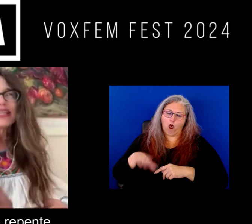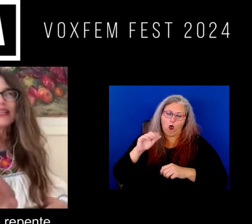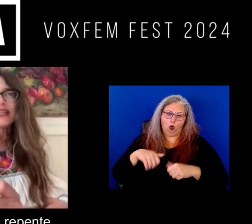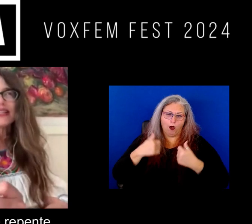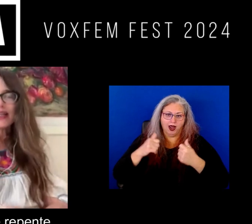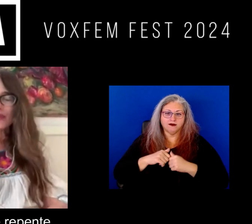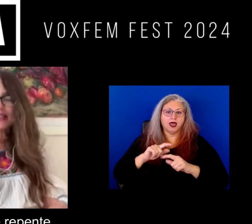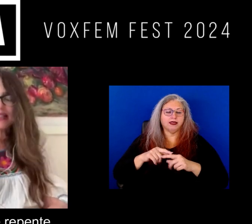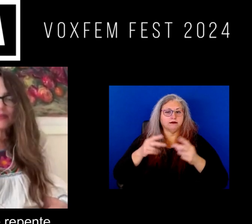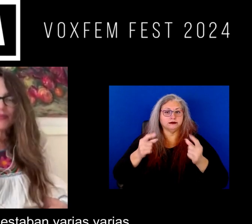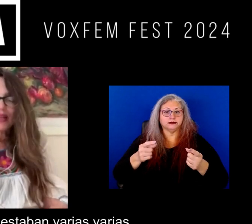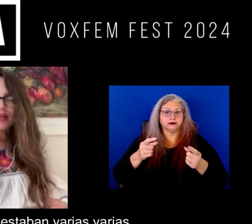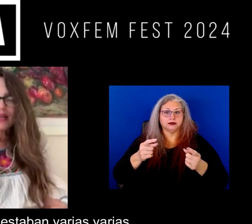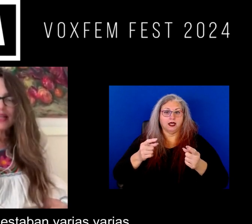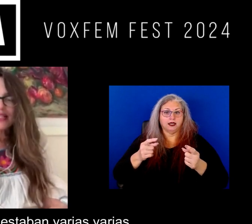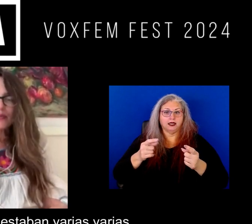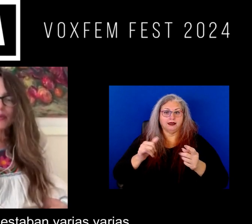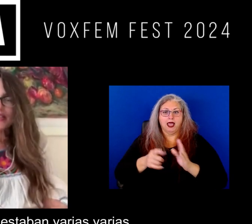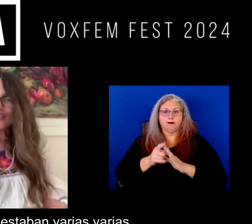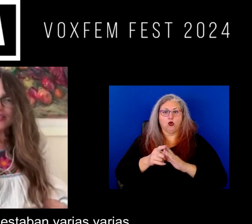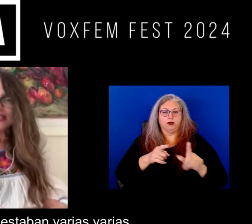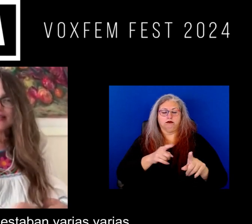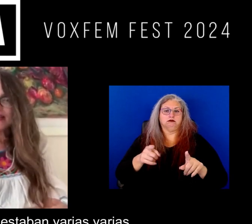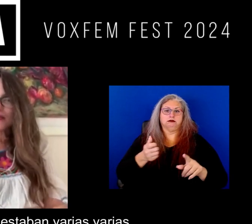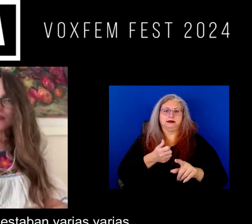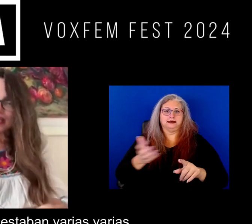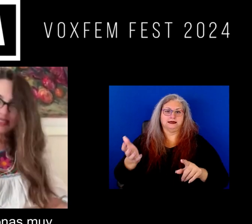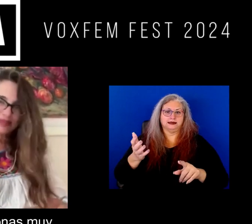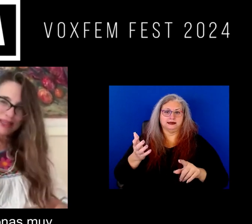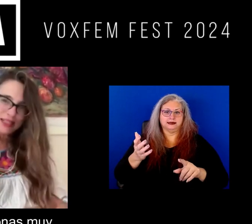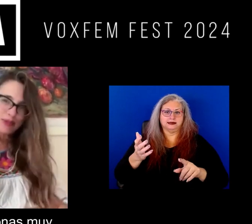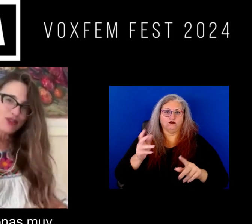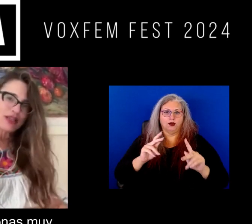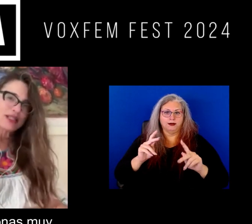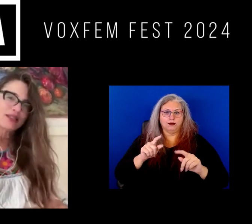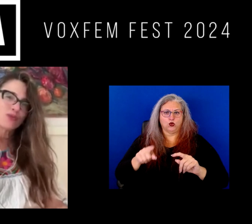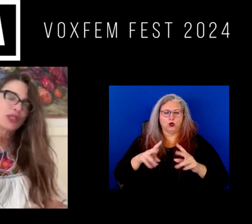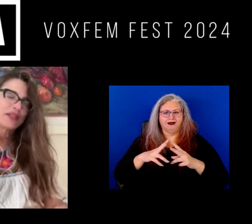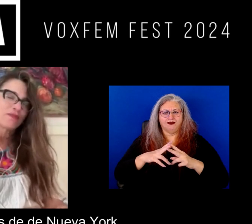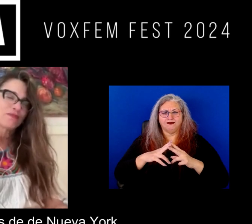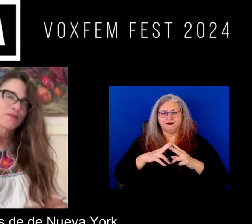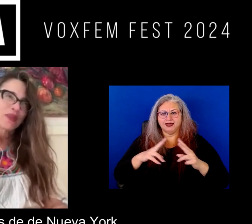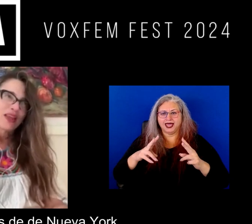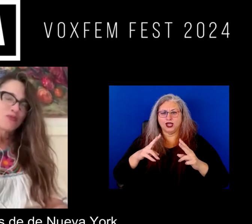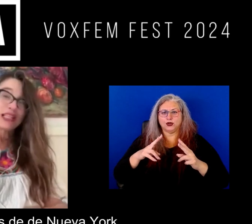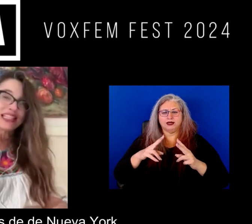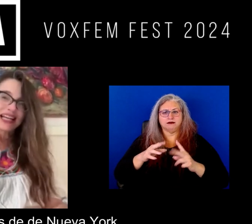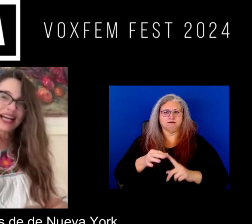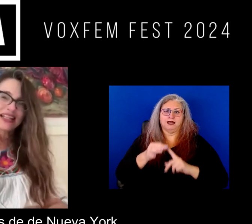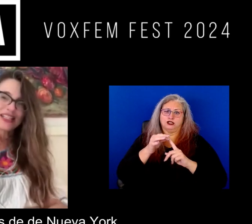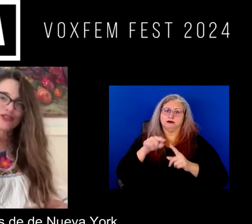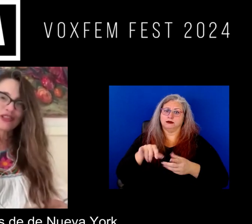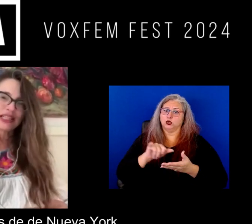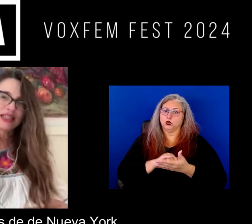y de repente en ese momento estaban varias personas muy muy